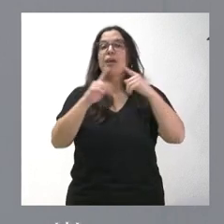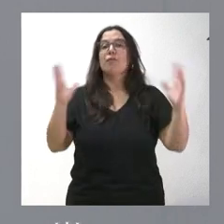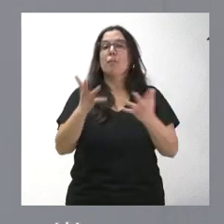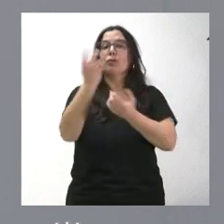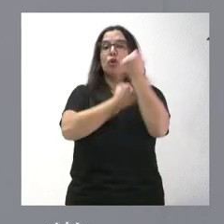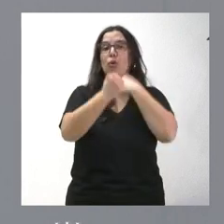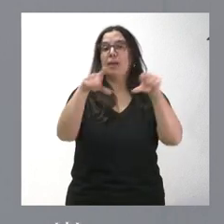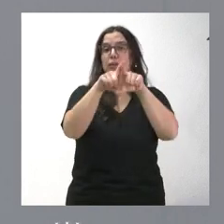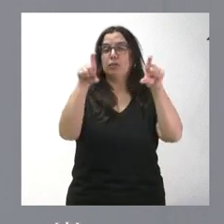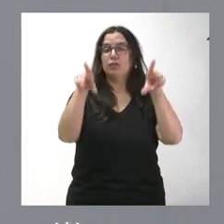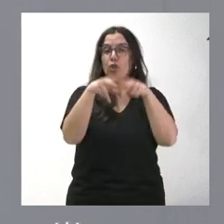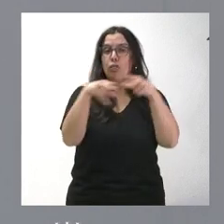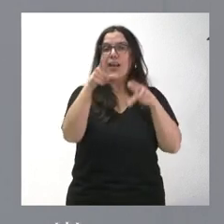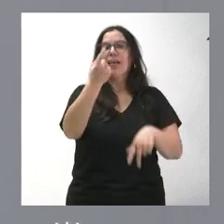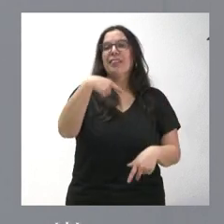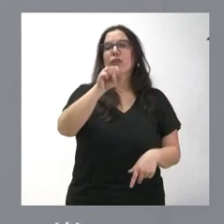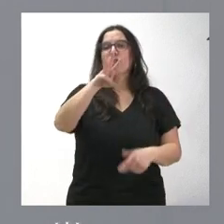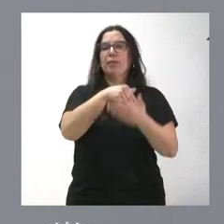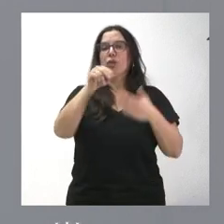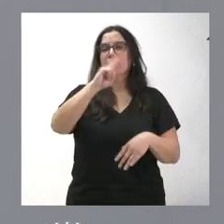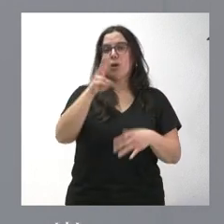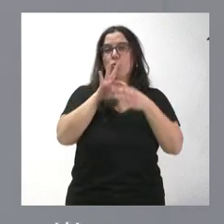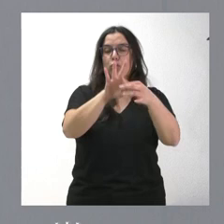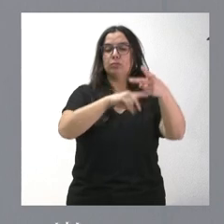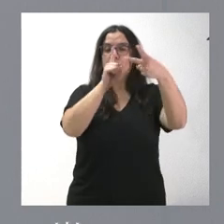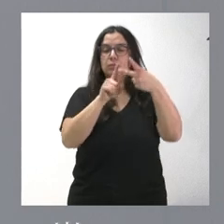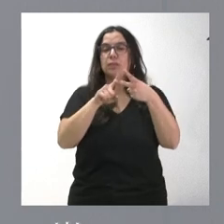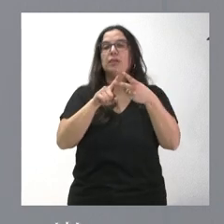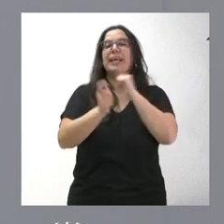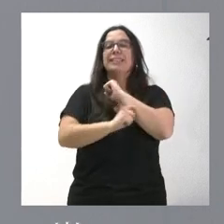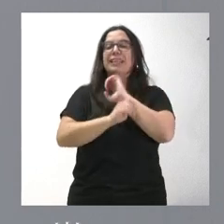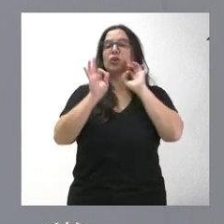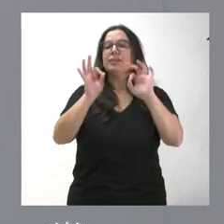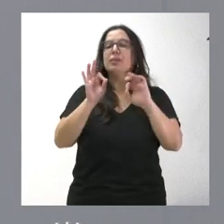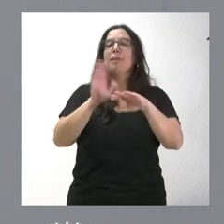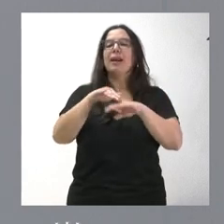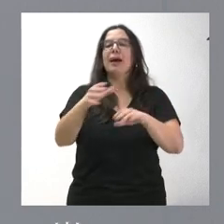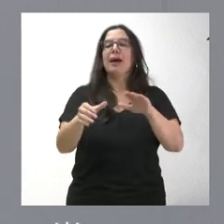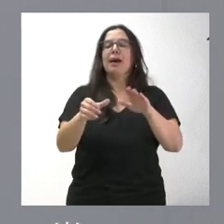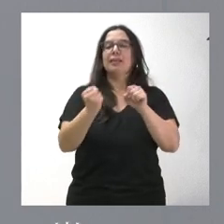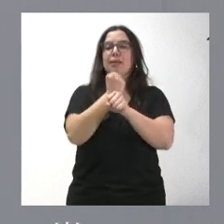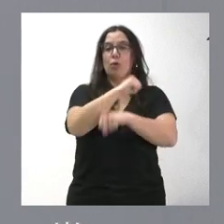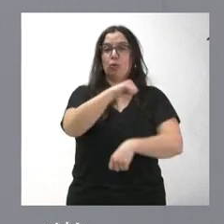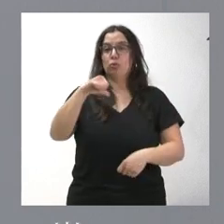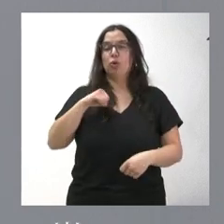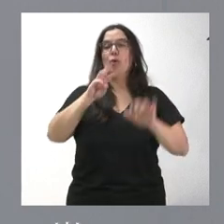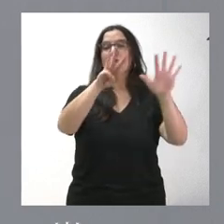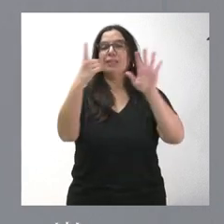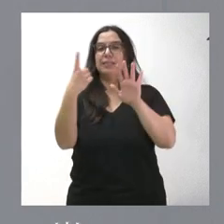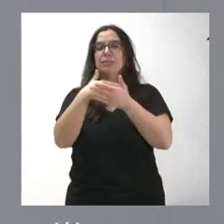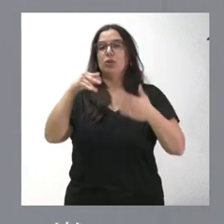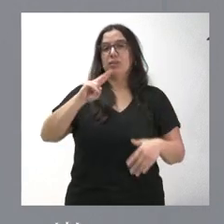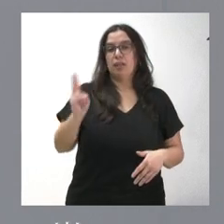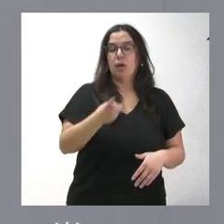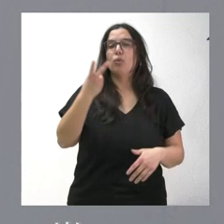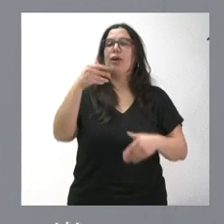Economía Social tendrá 113 millones de euros de dotación y el Plan Estratégico de Empleo Autónomo, 86 millones de euros. Tienen